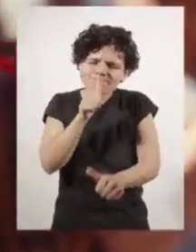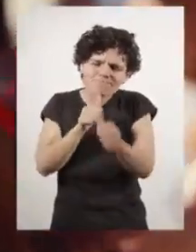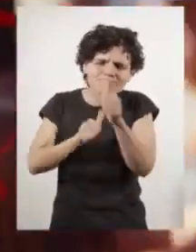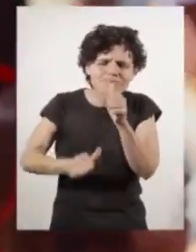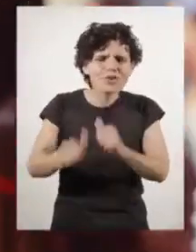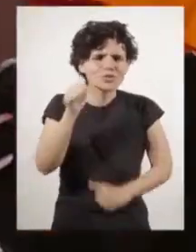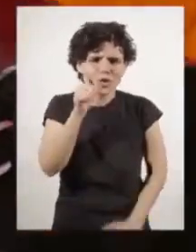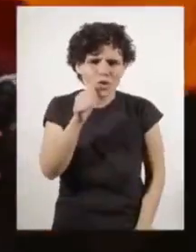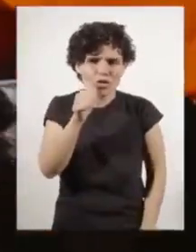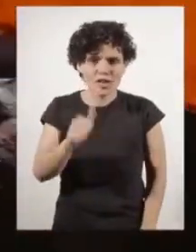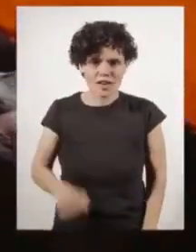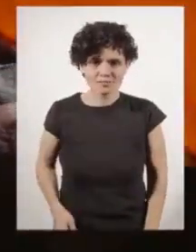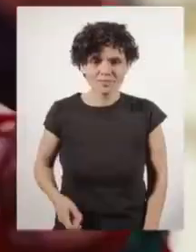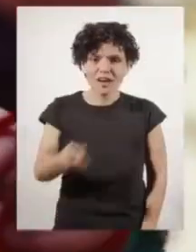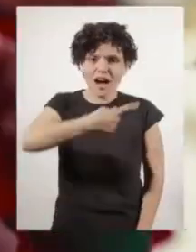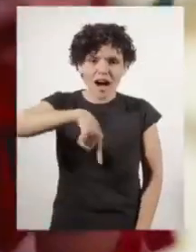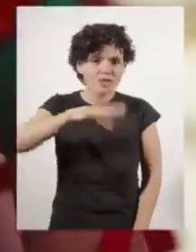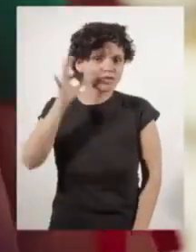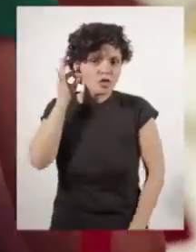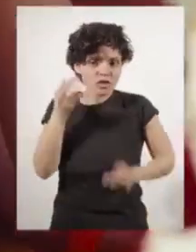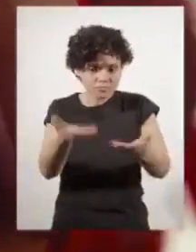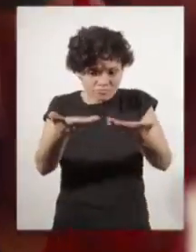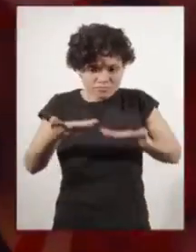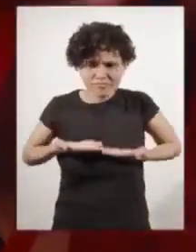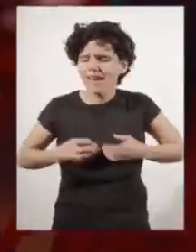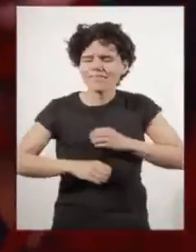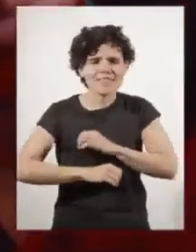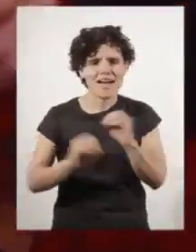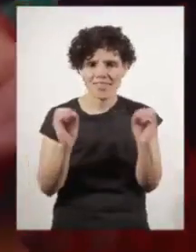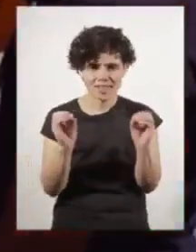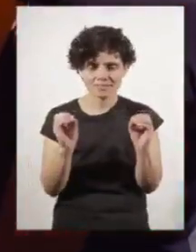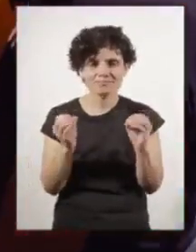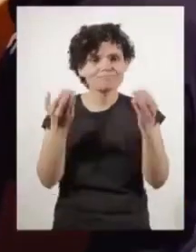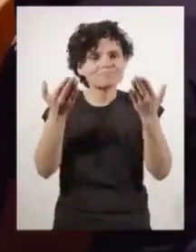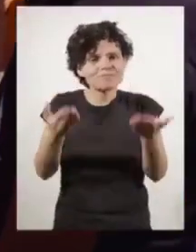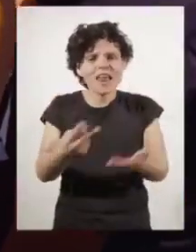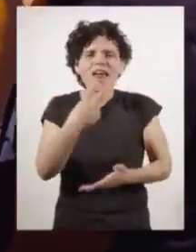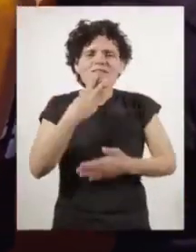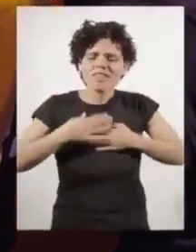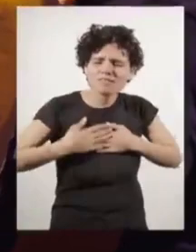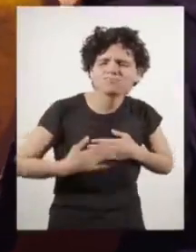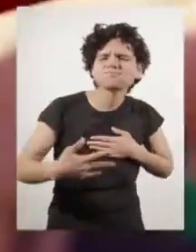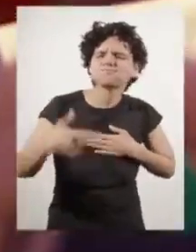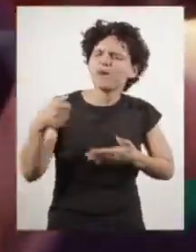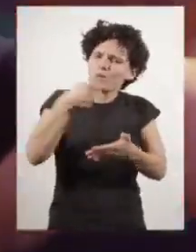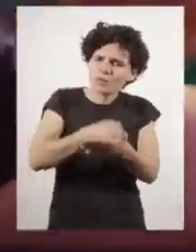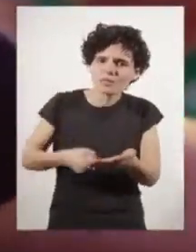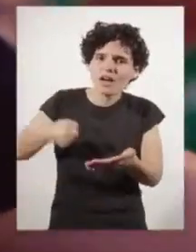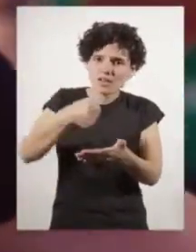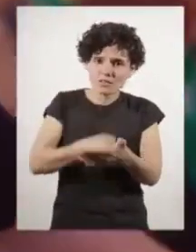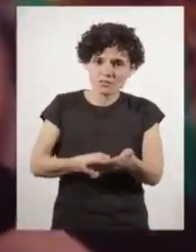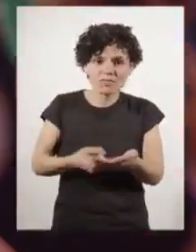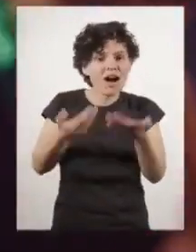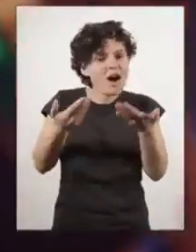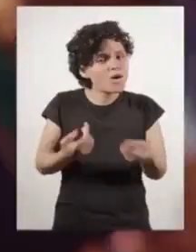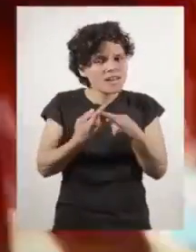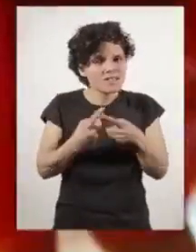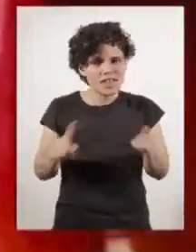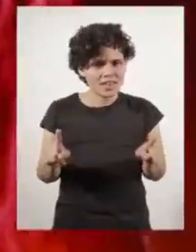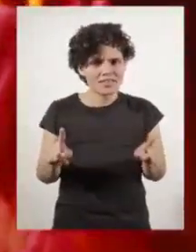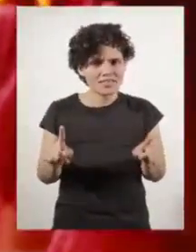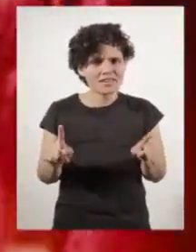batallas cotidianas. A nosotras nunca nos han regalado nada. Y por eso hemos luchado toda una vida.